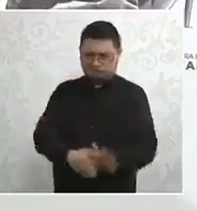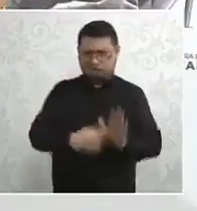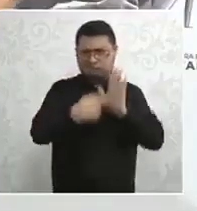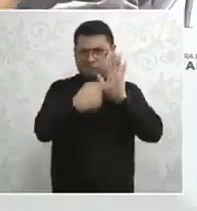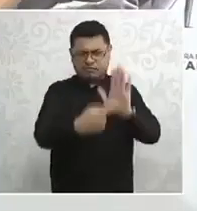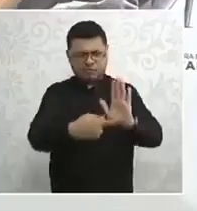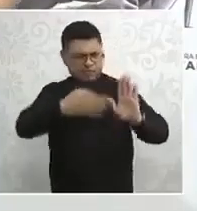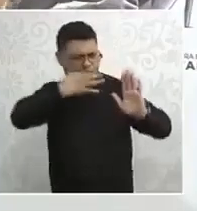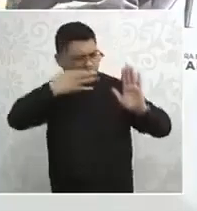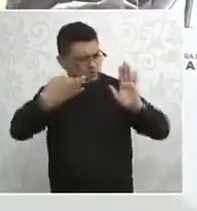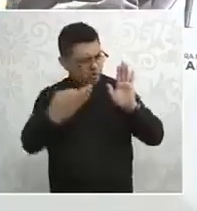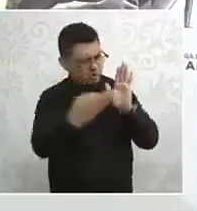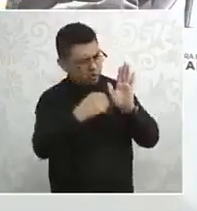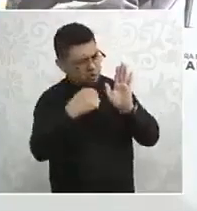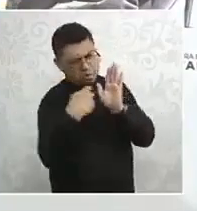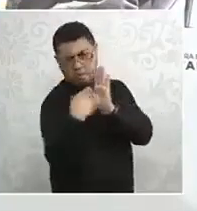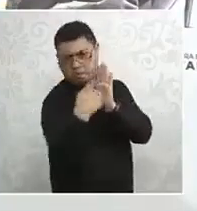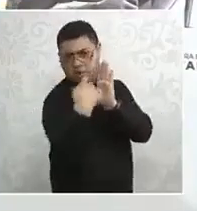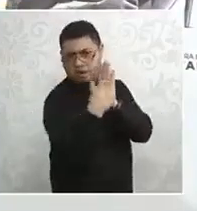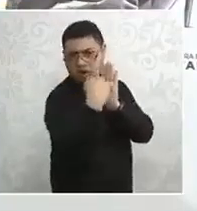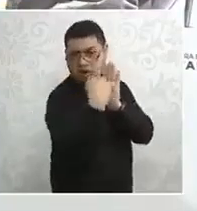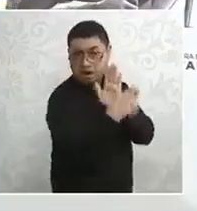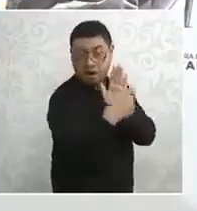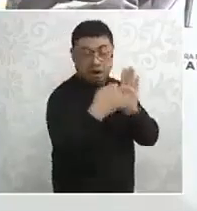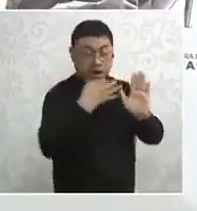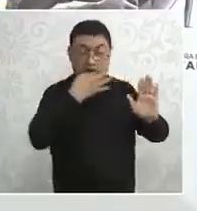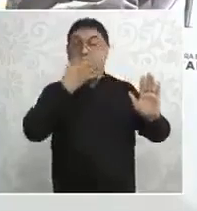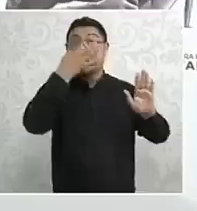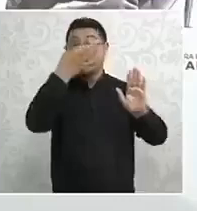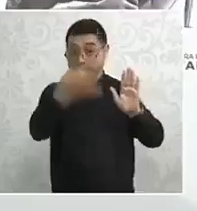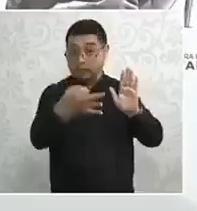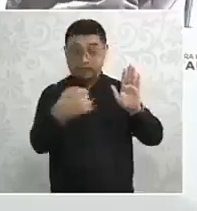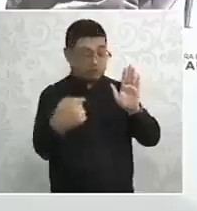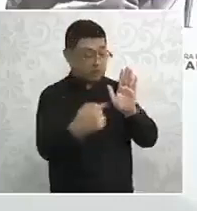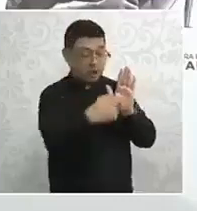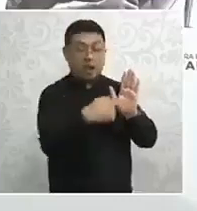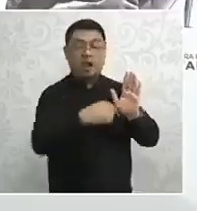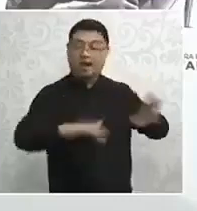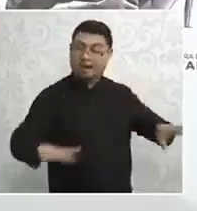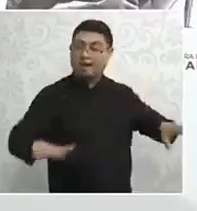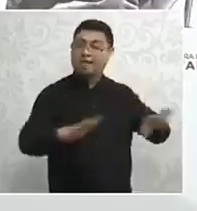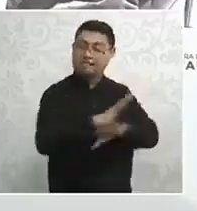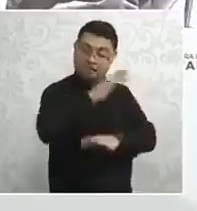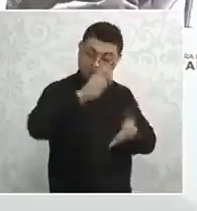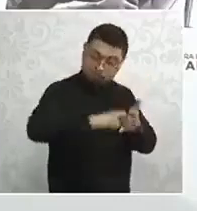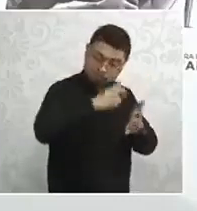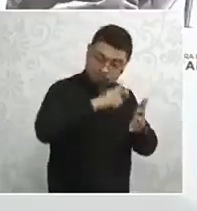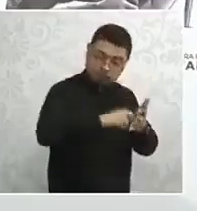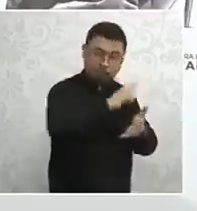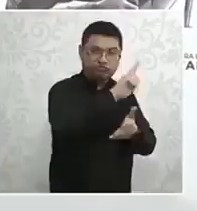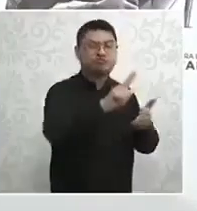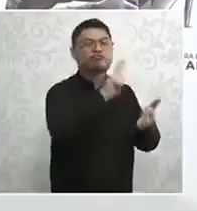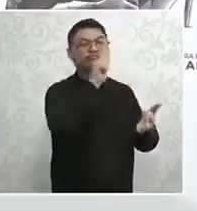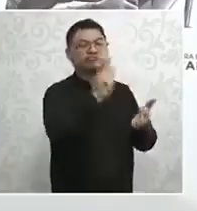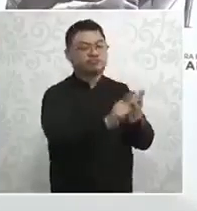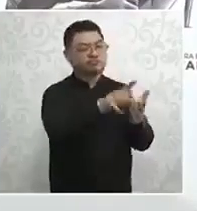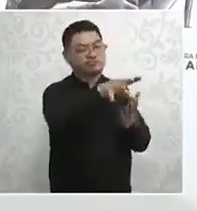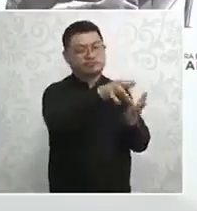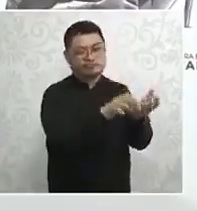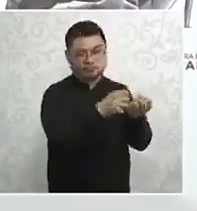de la federación donde se publican las reformas, que bajemos la reforma